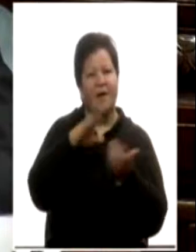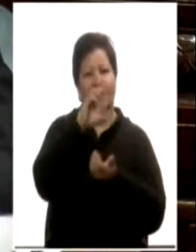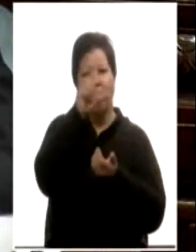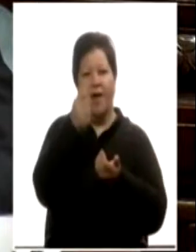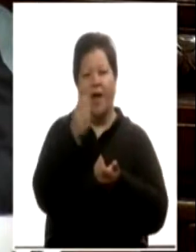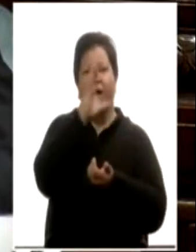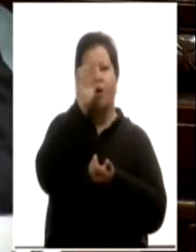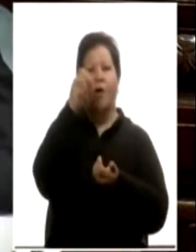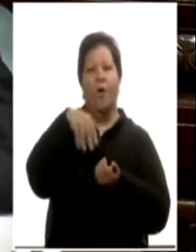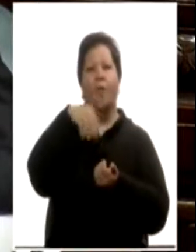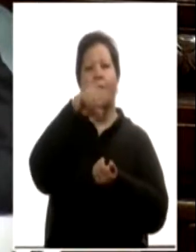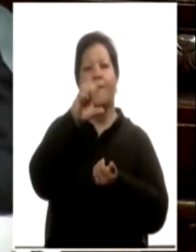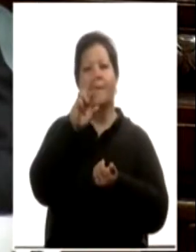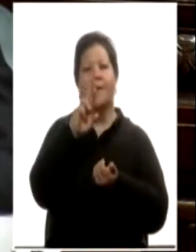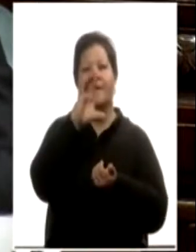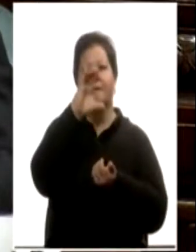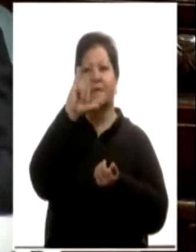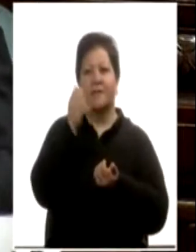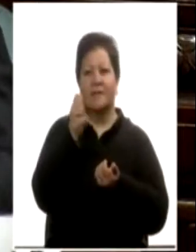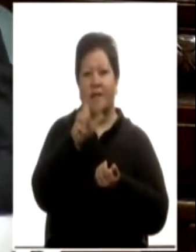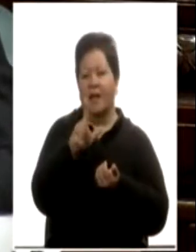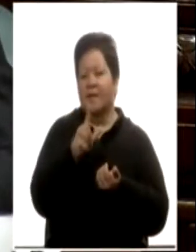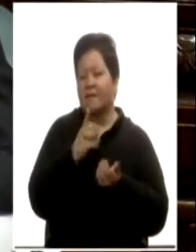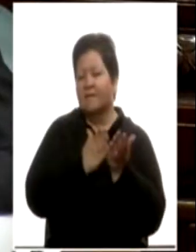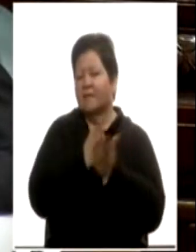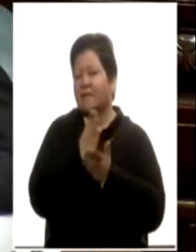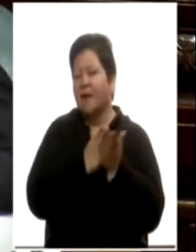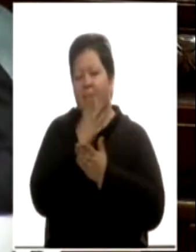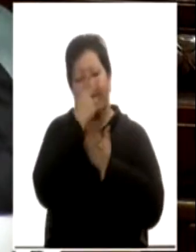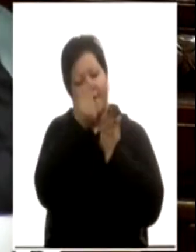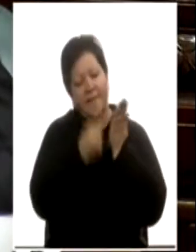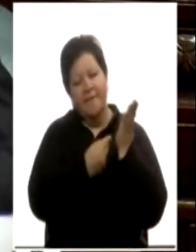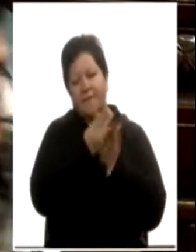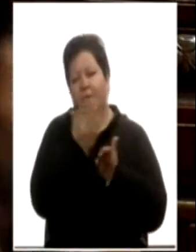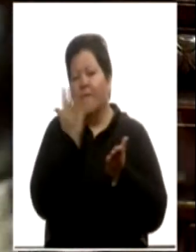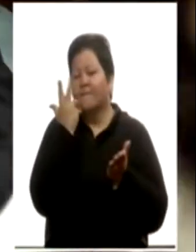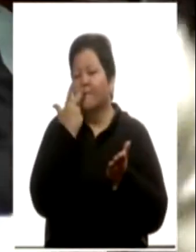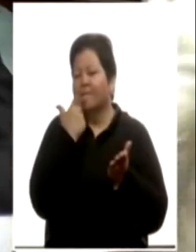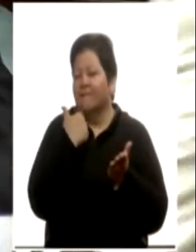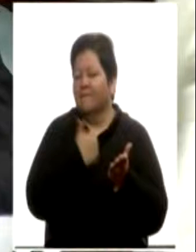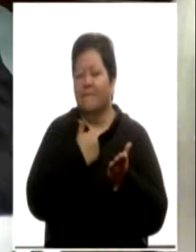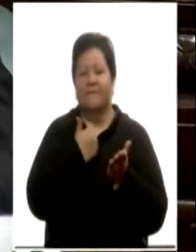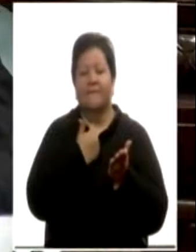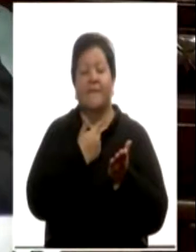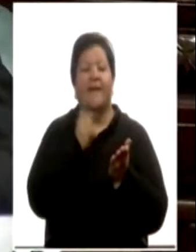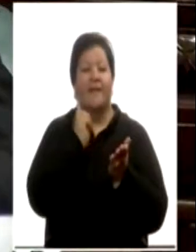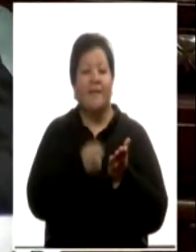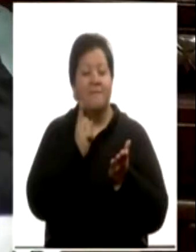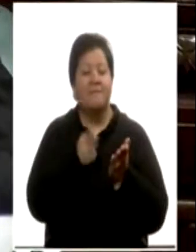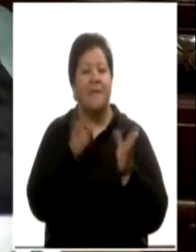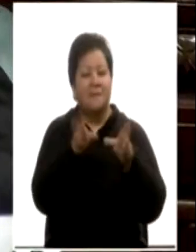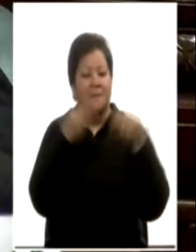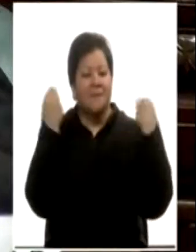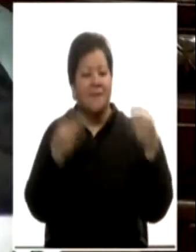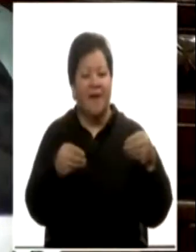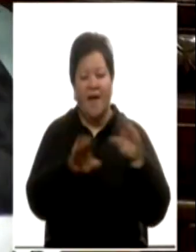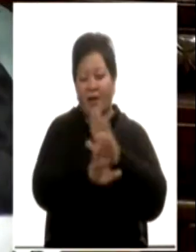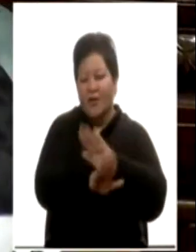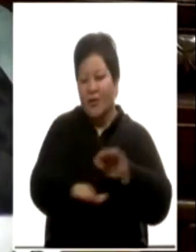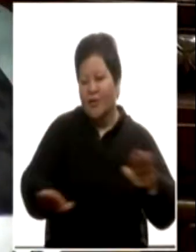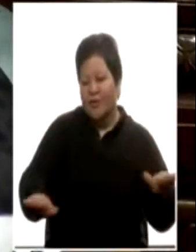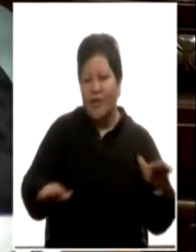sintió afición por el dibujo y, en particular, por los dibujos de las historietas de la prensa en su niñez,